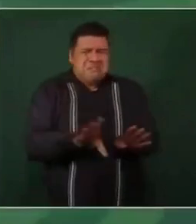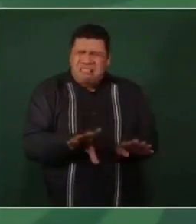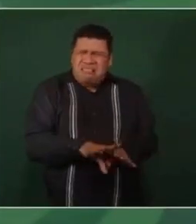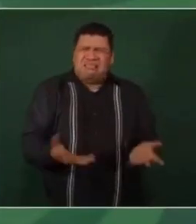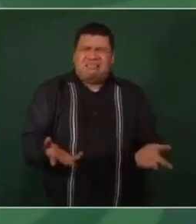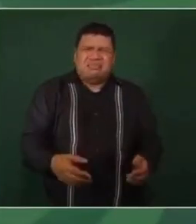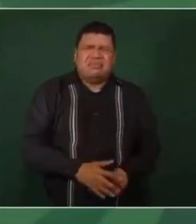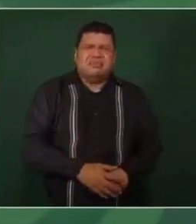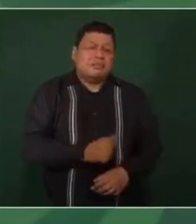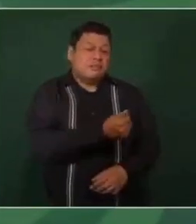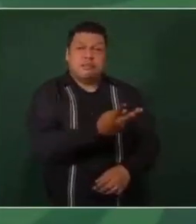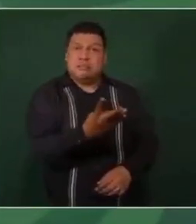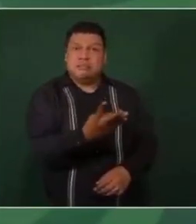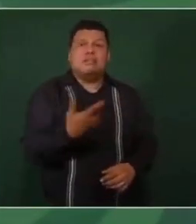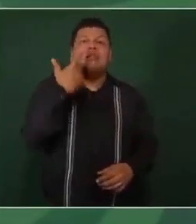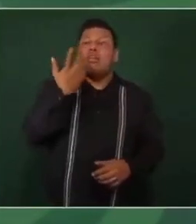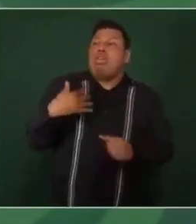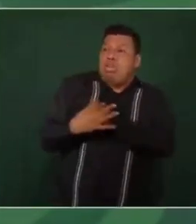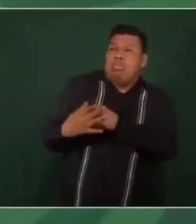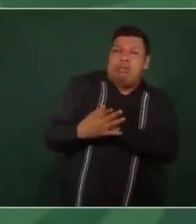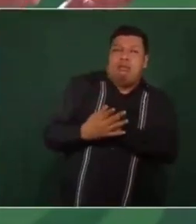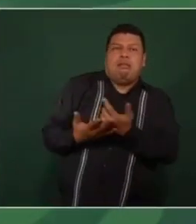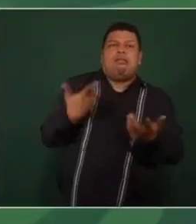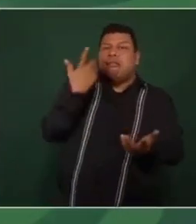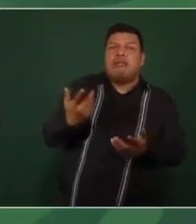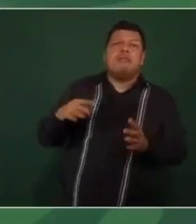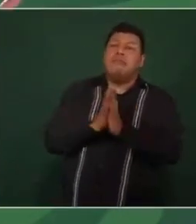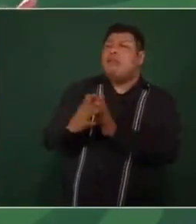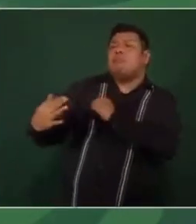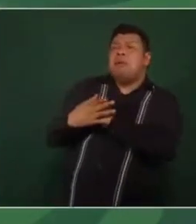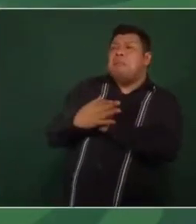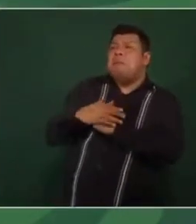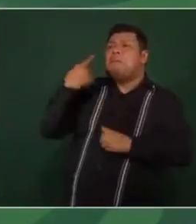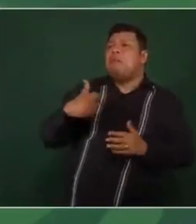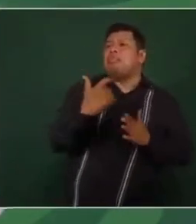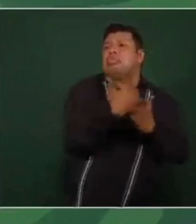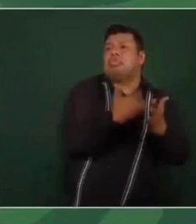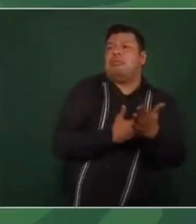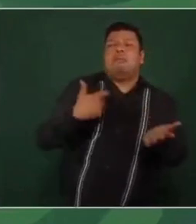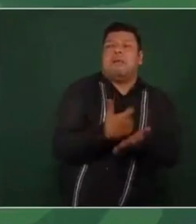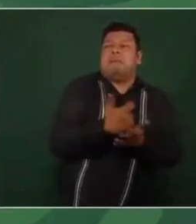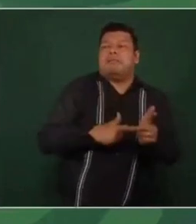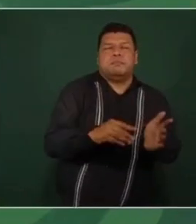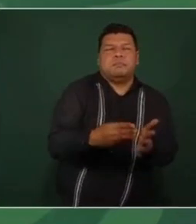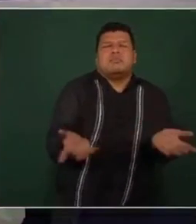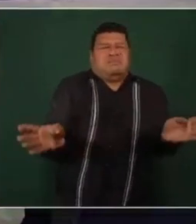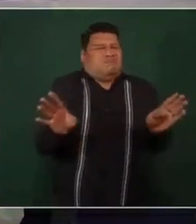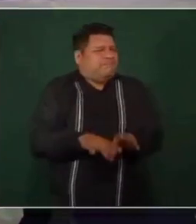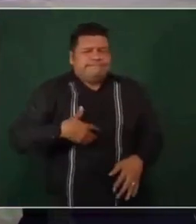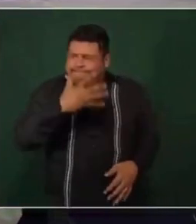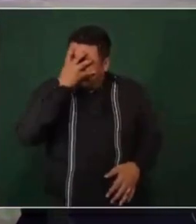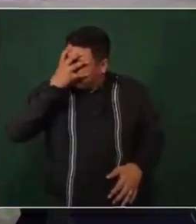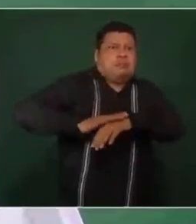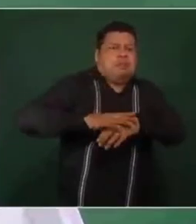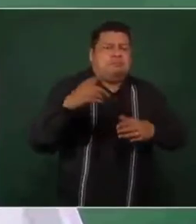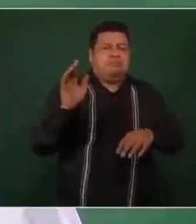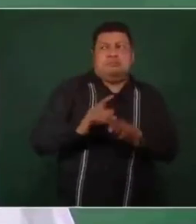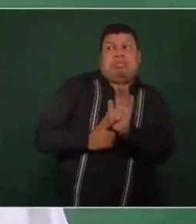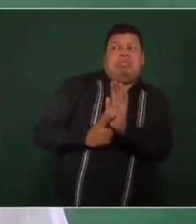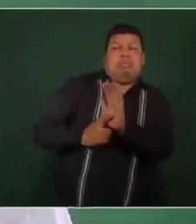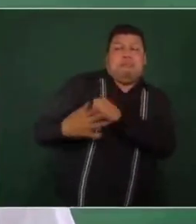van a acudir al amparo para seguir manteniendo subsidios? Les debería dar vergüenza,